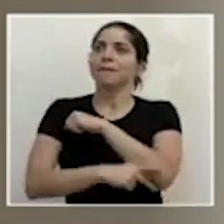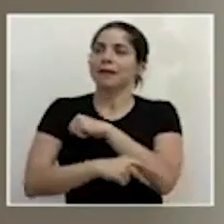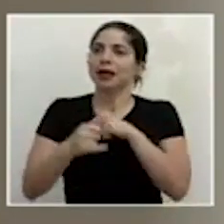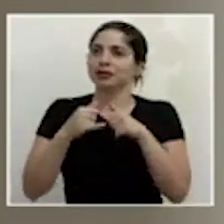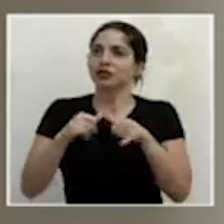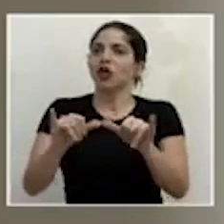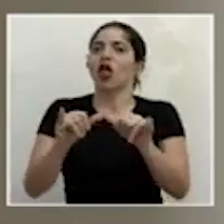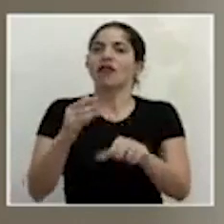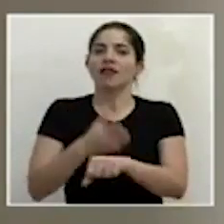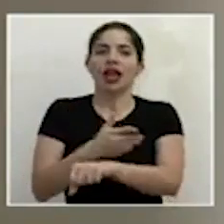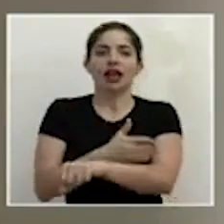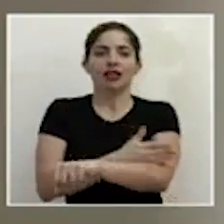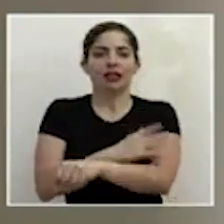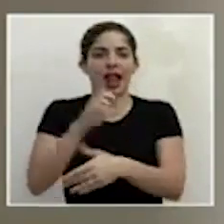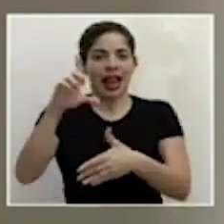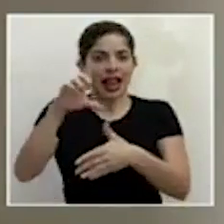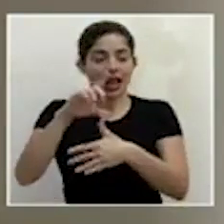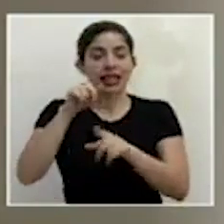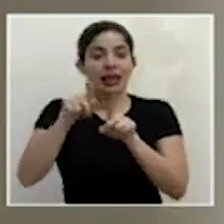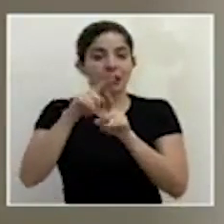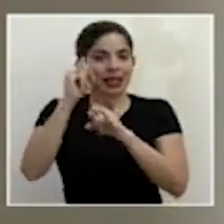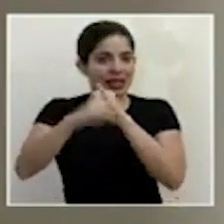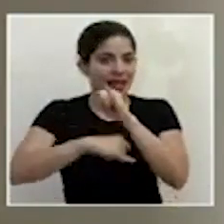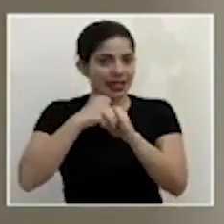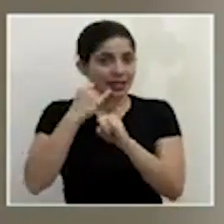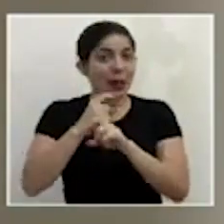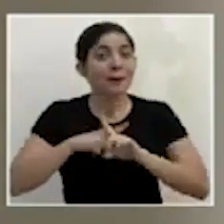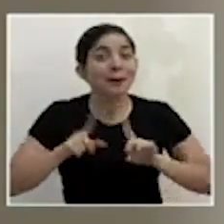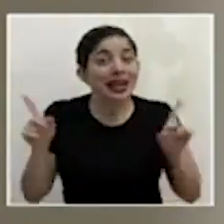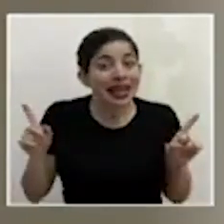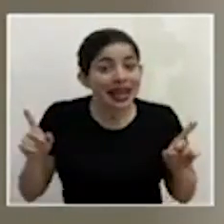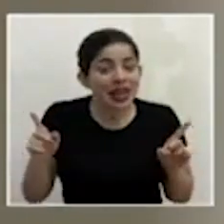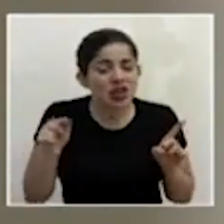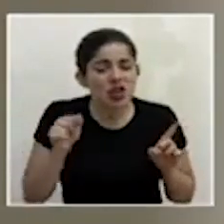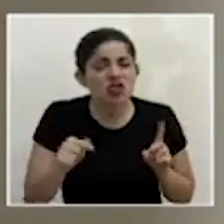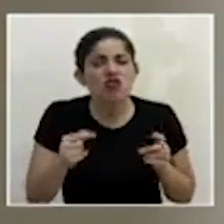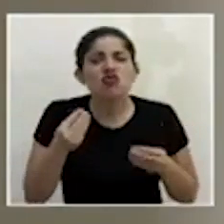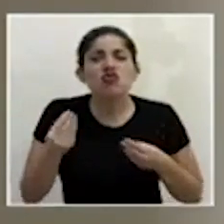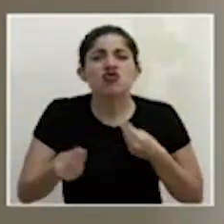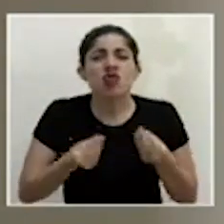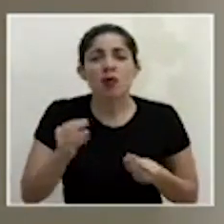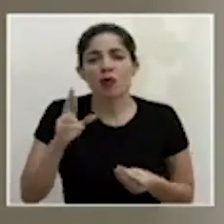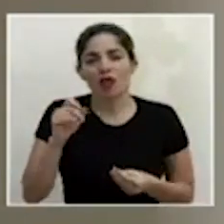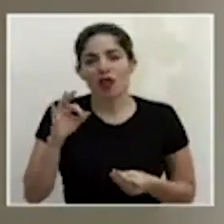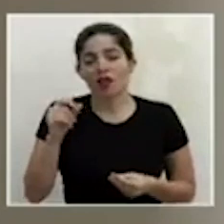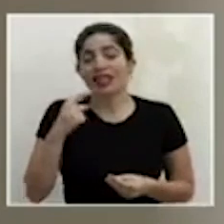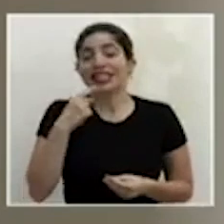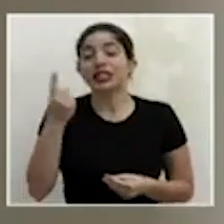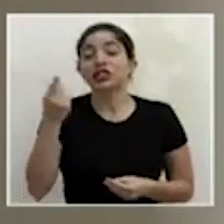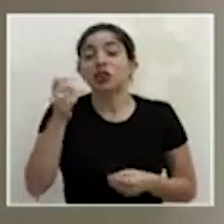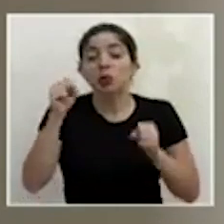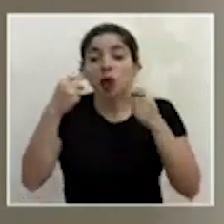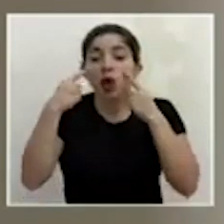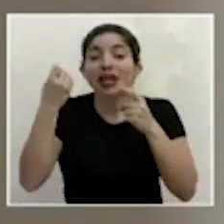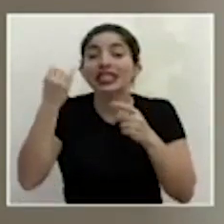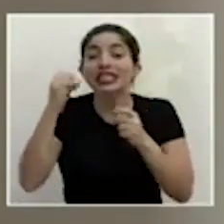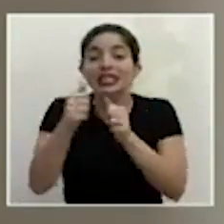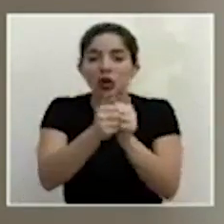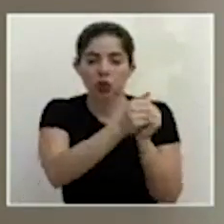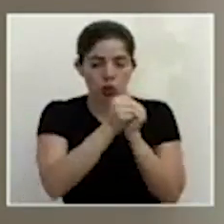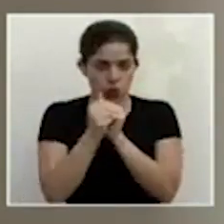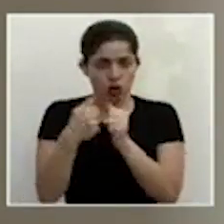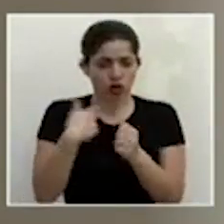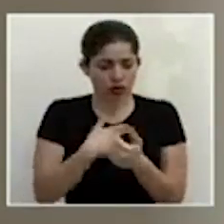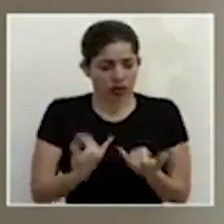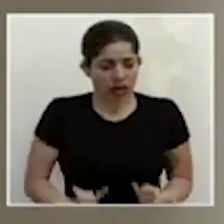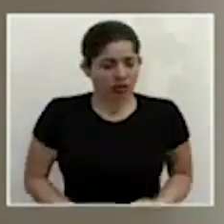haciendo a nivel latinoamericano y a nivel internacional pero solo lo podemos hacer como decía don Rodolfo de forma conjunta nosotros lo que estamos poniéndole a su